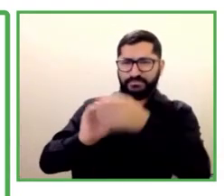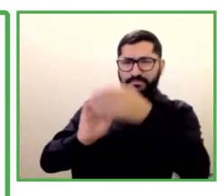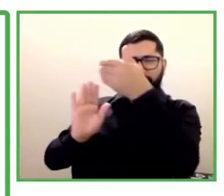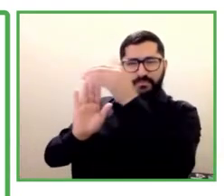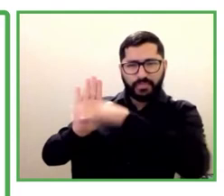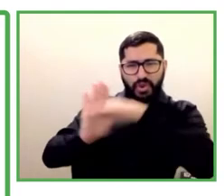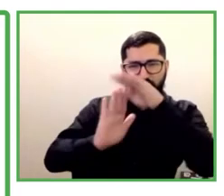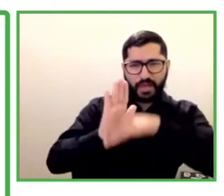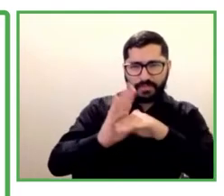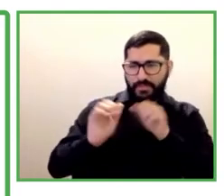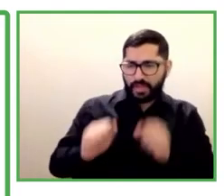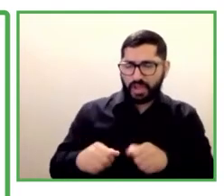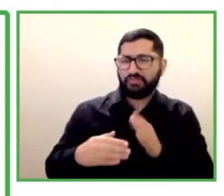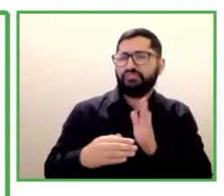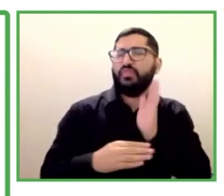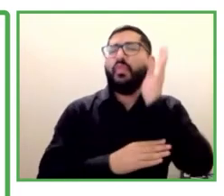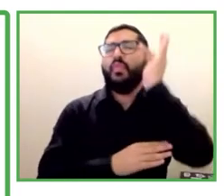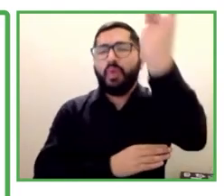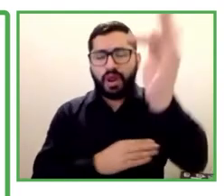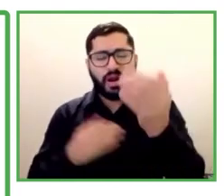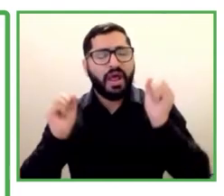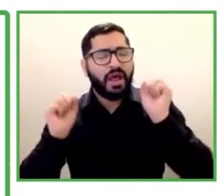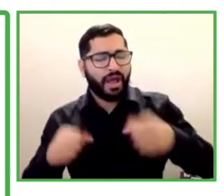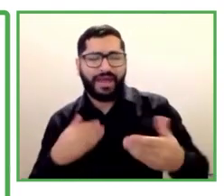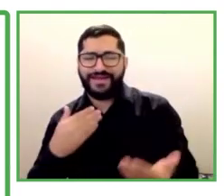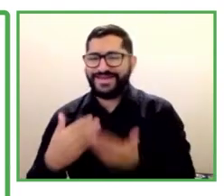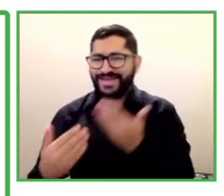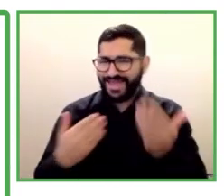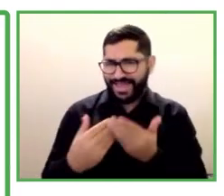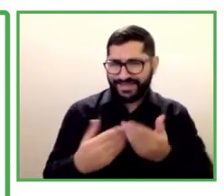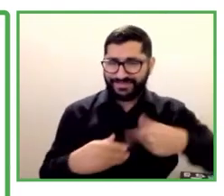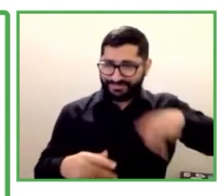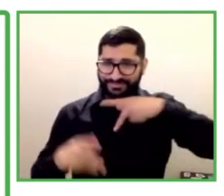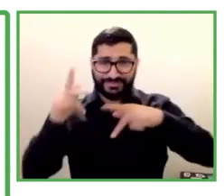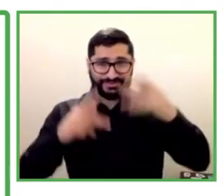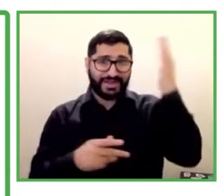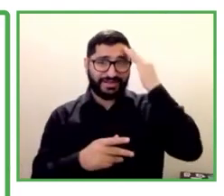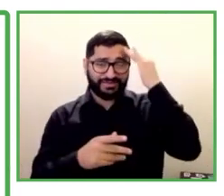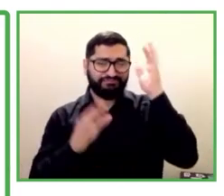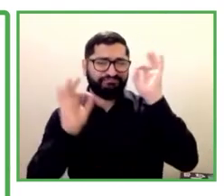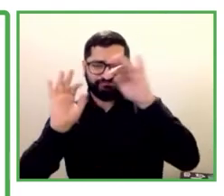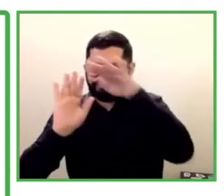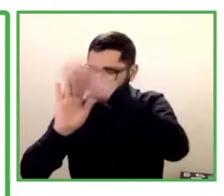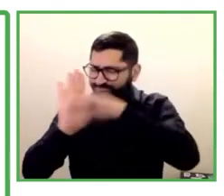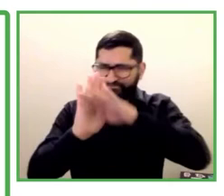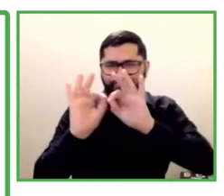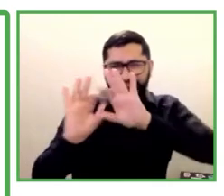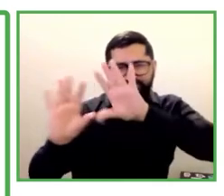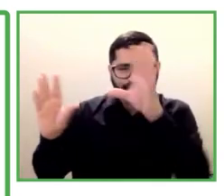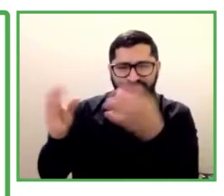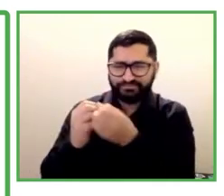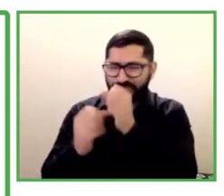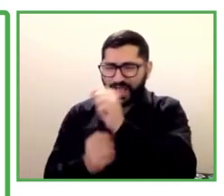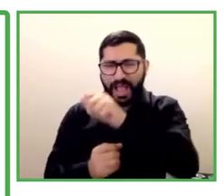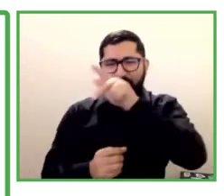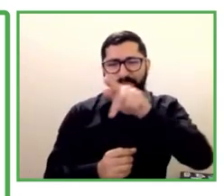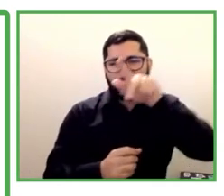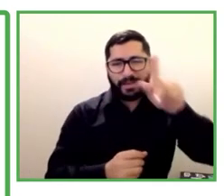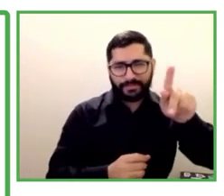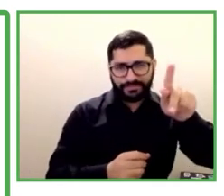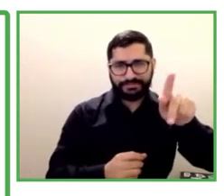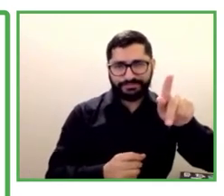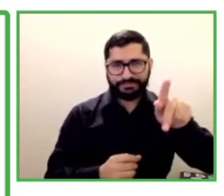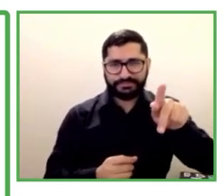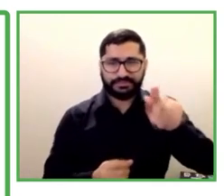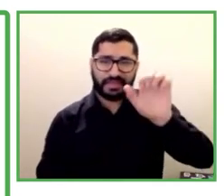nuestro contenido de accesibilidad con la aplicación Vemka, que es una red brasileña completamente